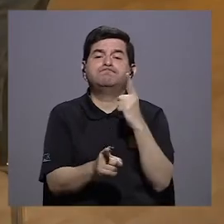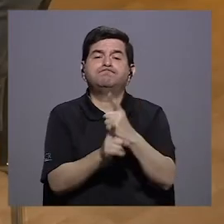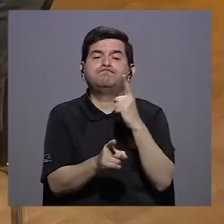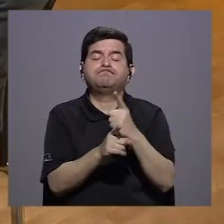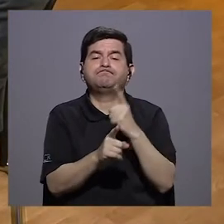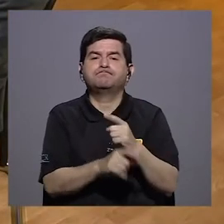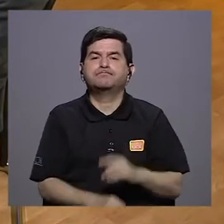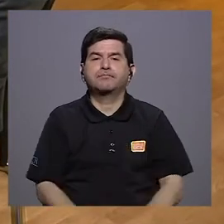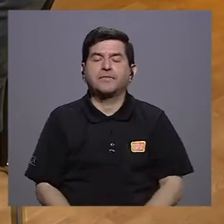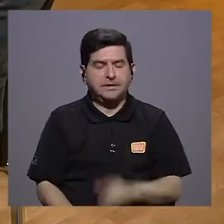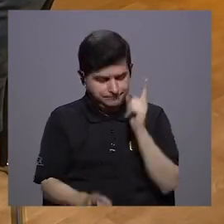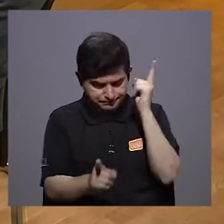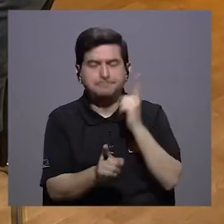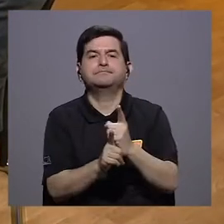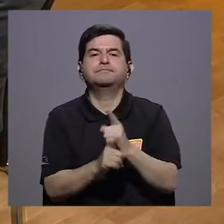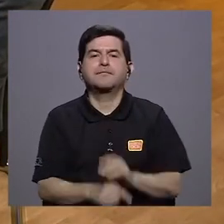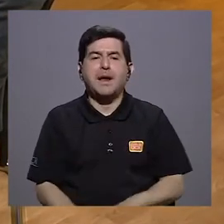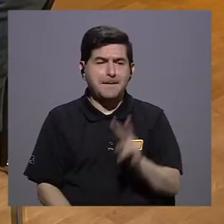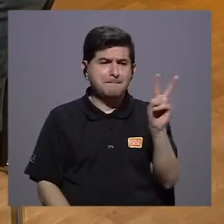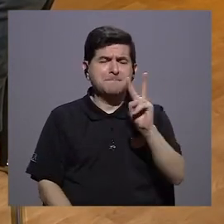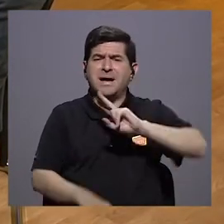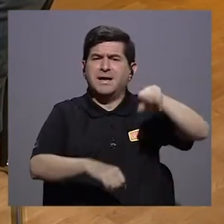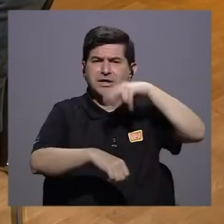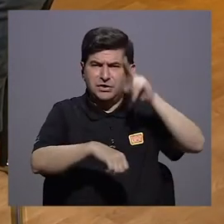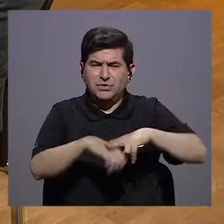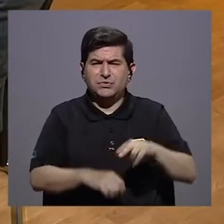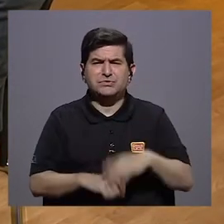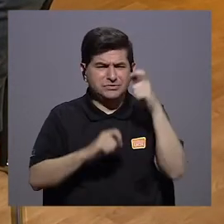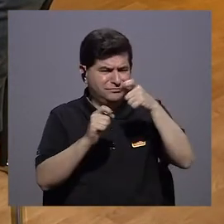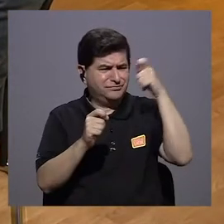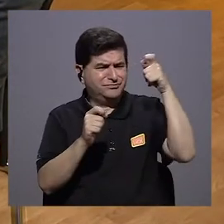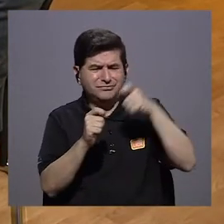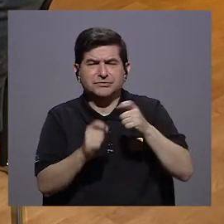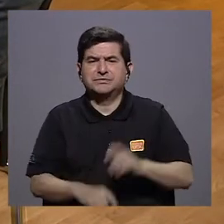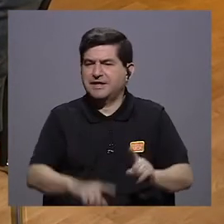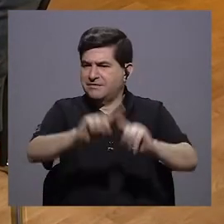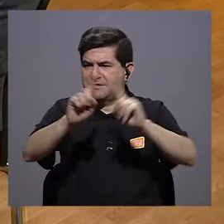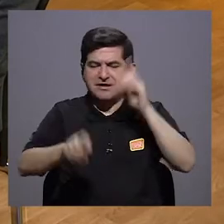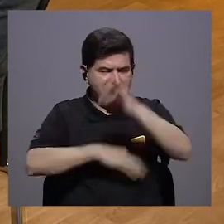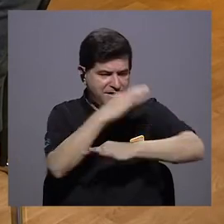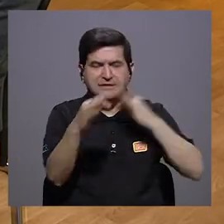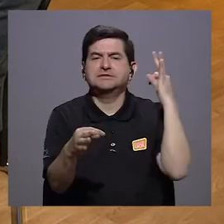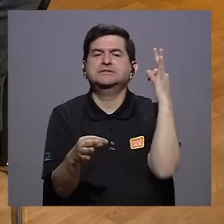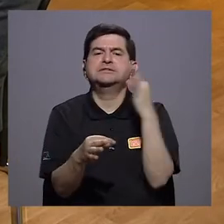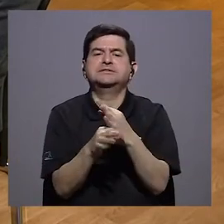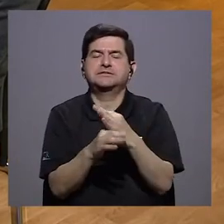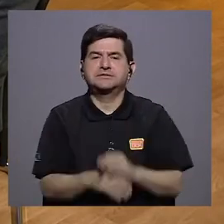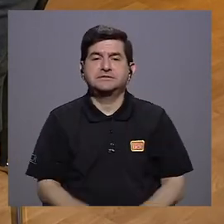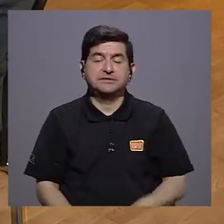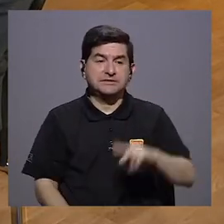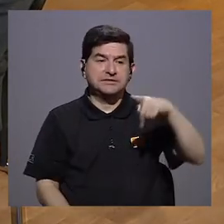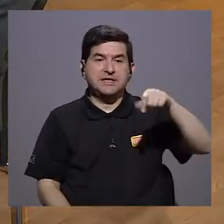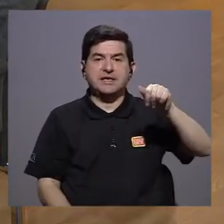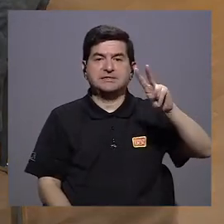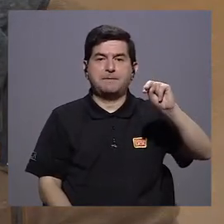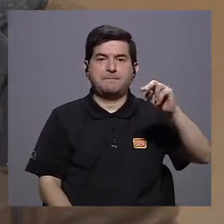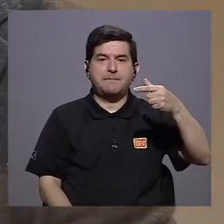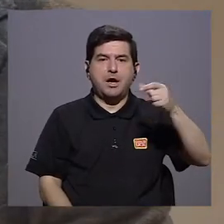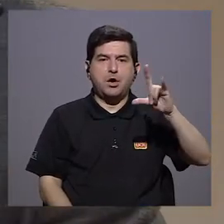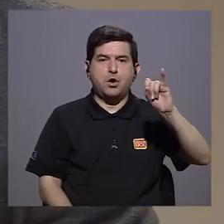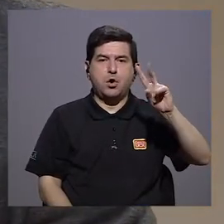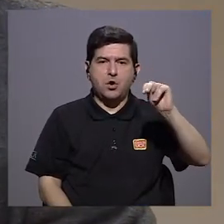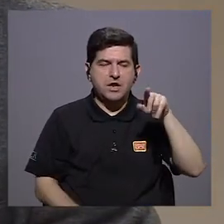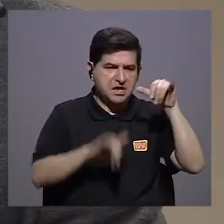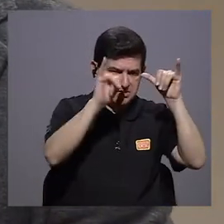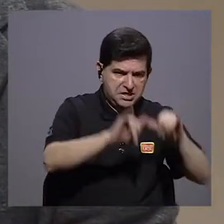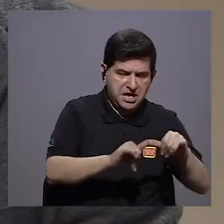con las que tenía contacto. Exactamente. Los virus, por lo general, son muy específicos para diferentes especies. Es decir, si es de pangolín, se quedan pangolín. Si es de